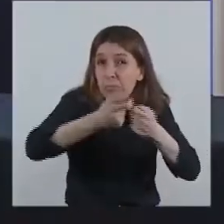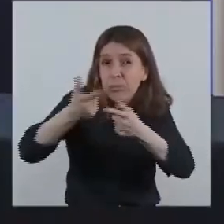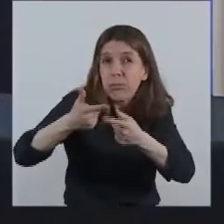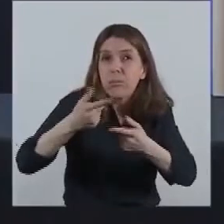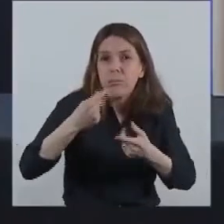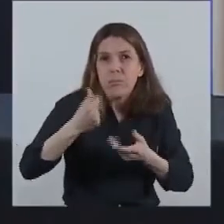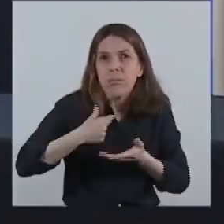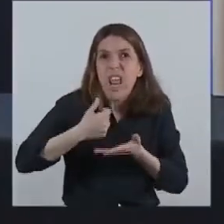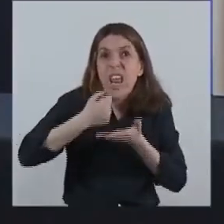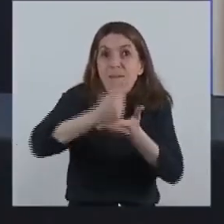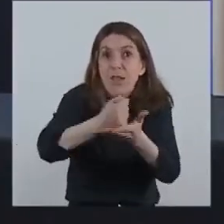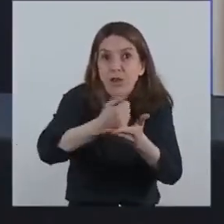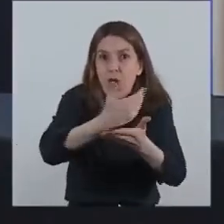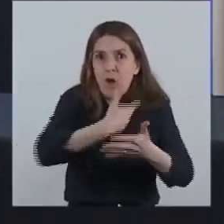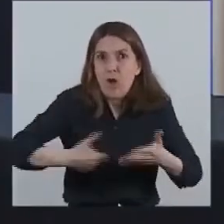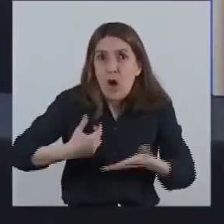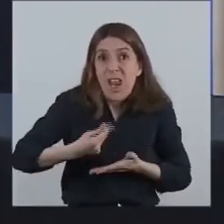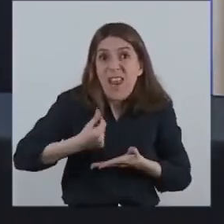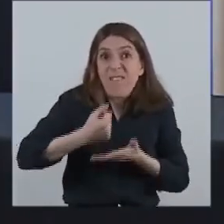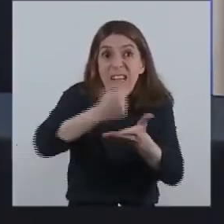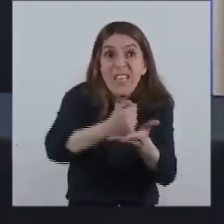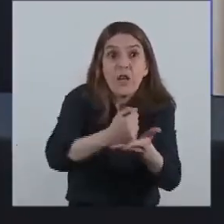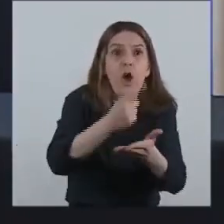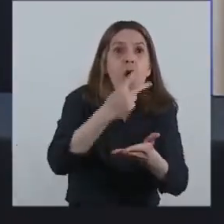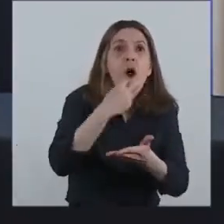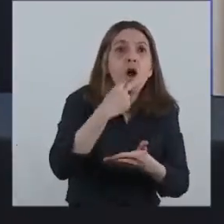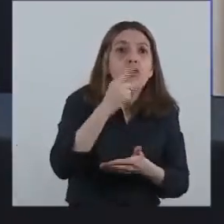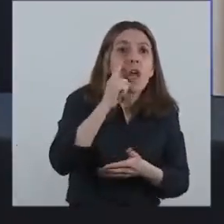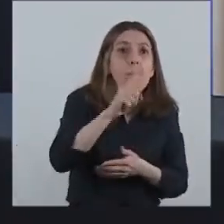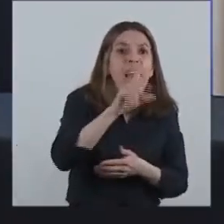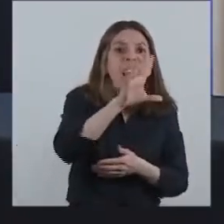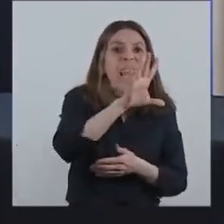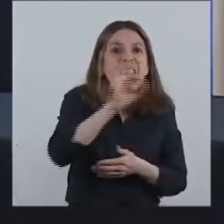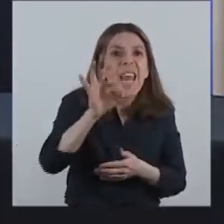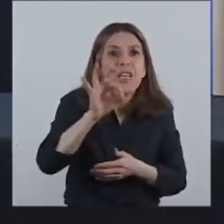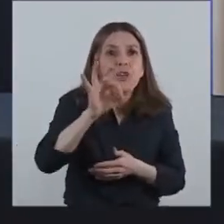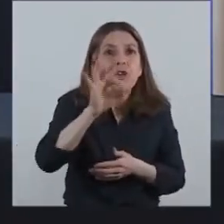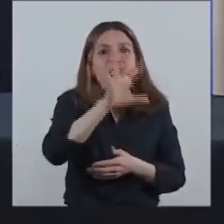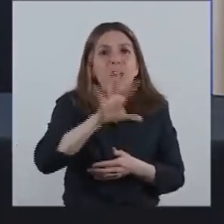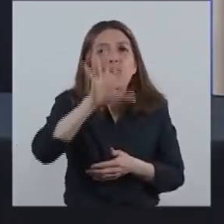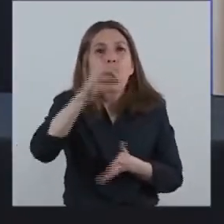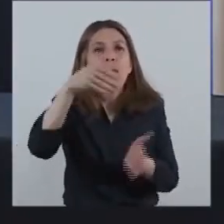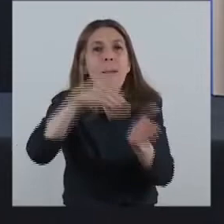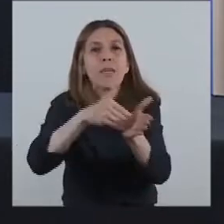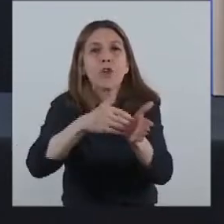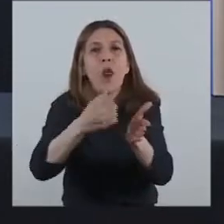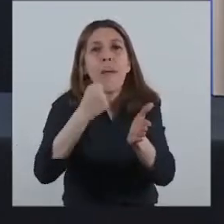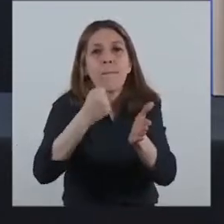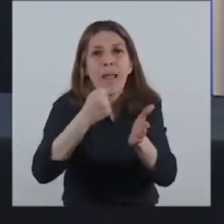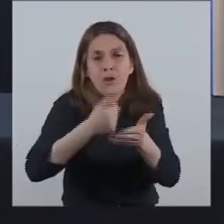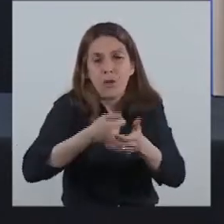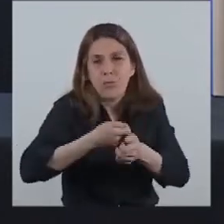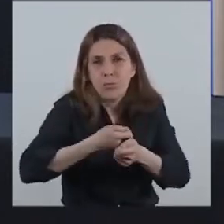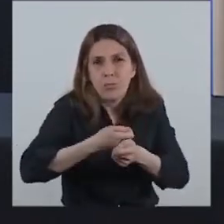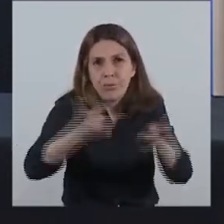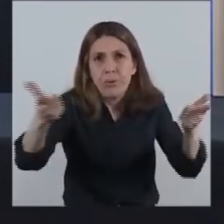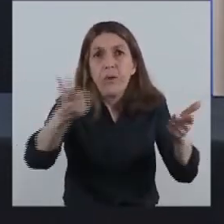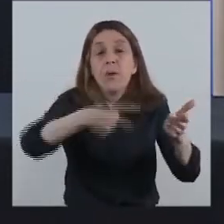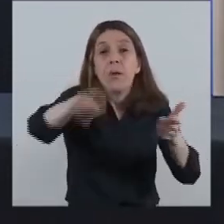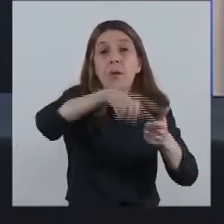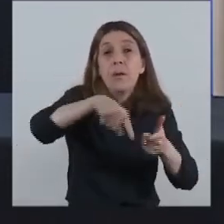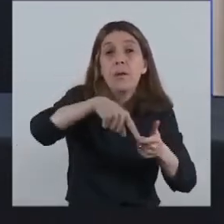una inversión pública de hasta 11.550 millones de pesos. Y la medida